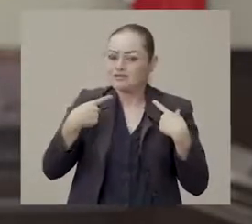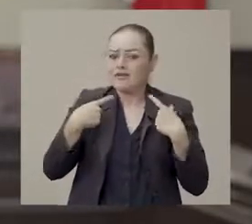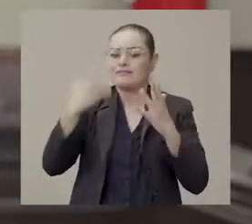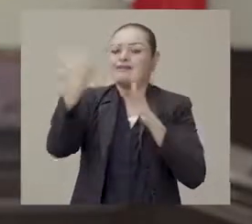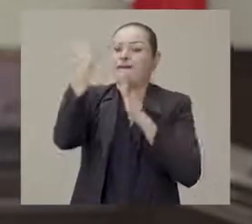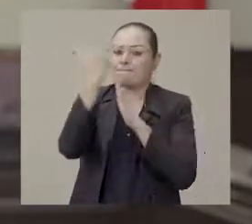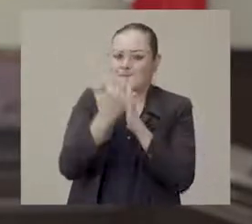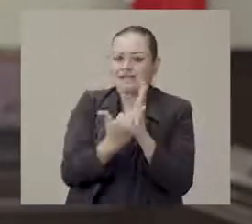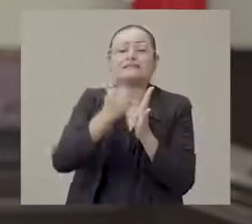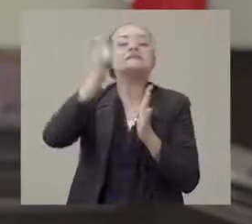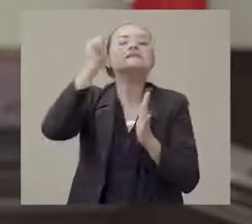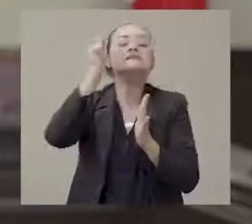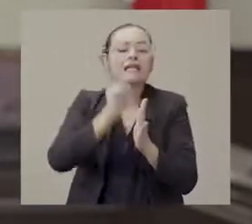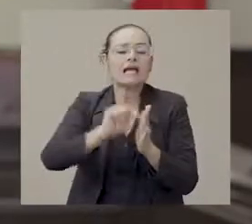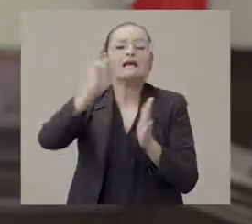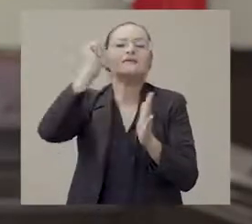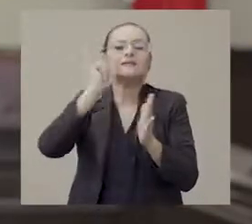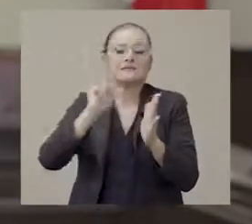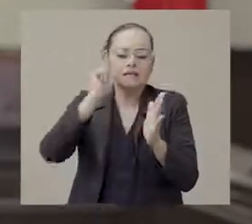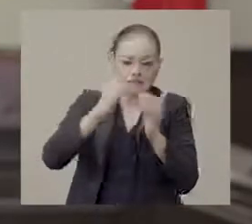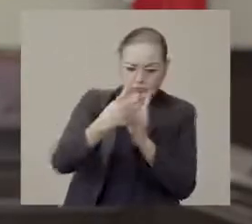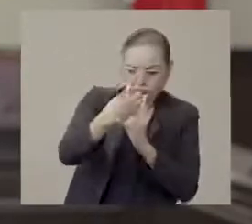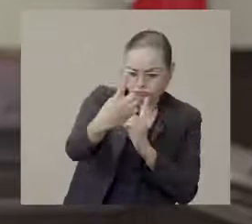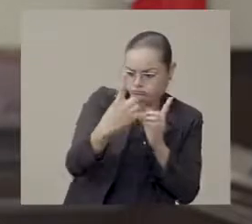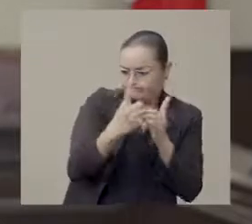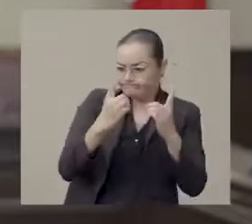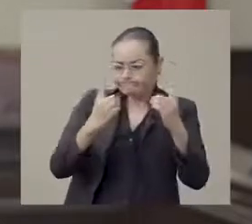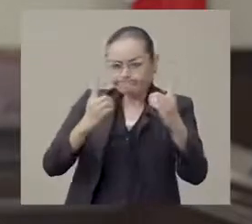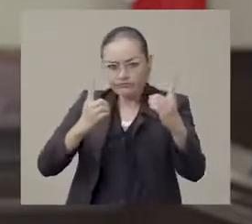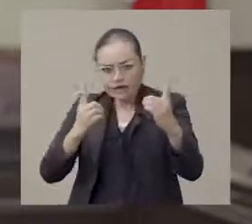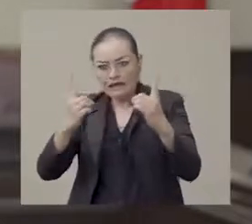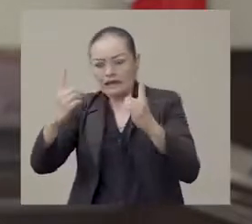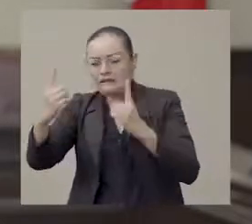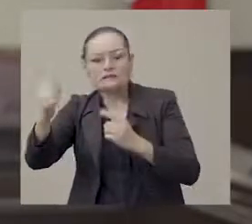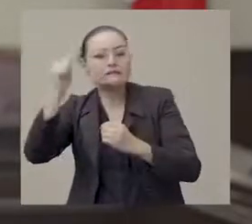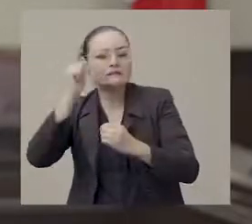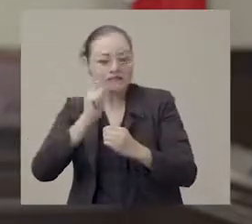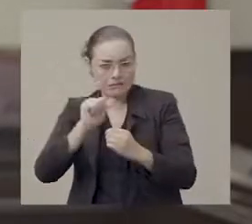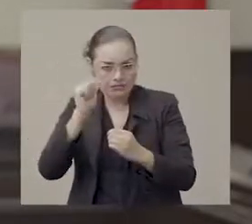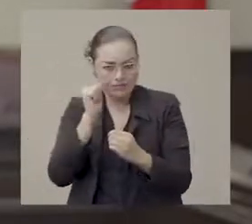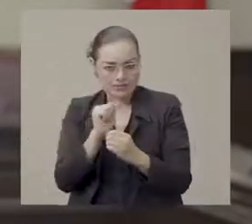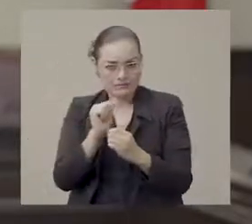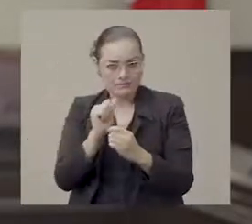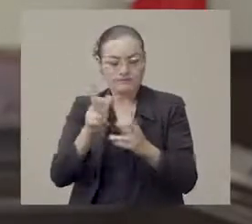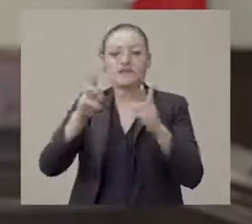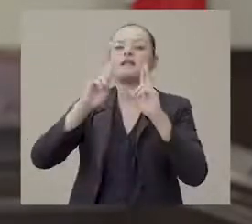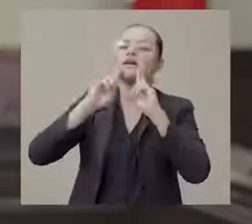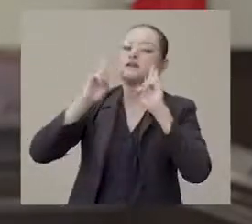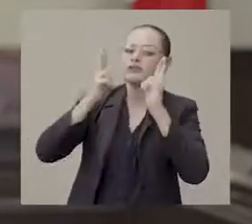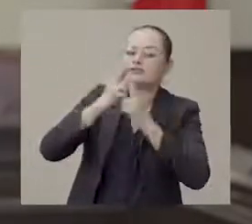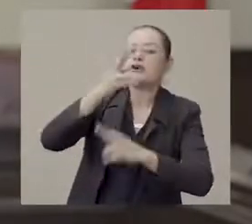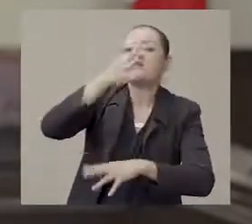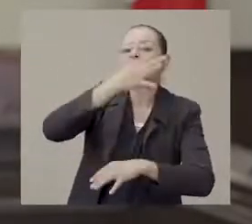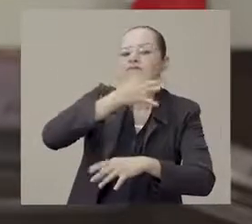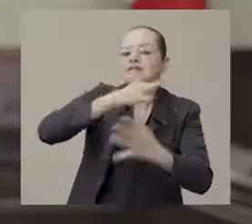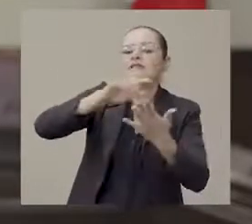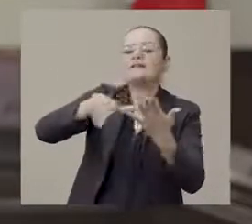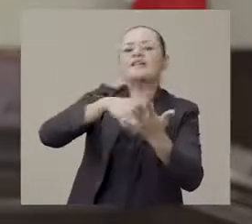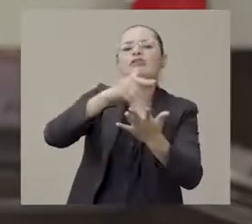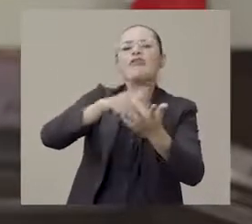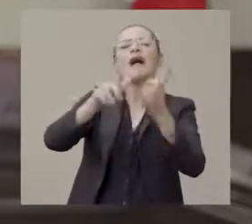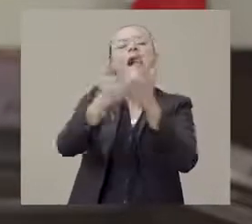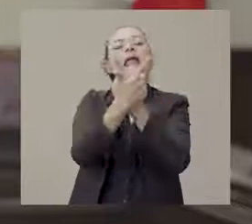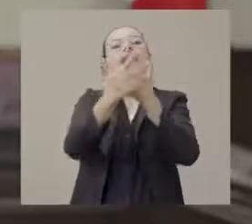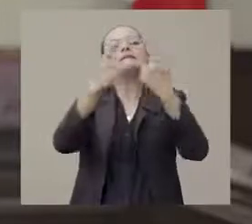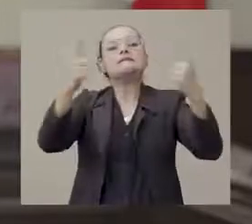garantizando siempre la sana distancia entre los asistentes. Debe privilegiarse que las reuniones y festejos sean al